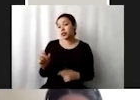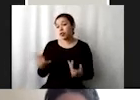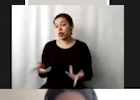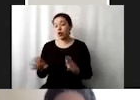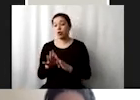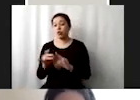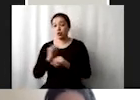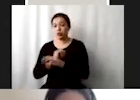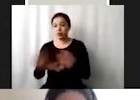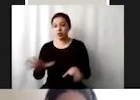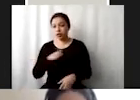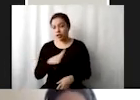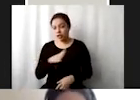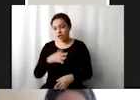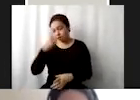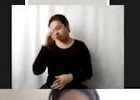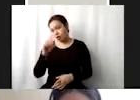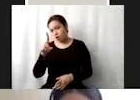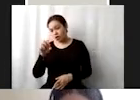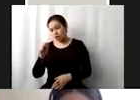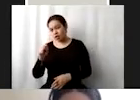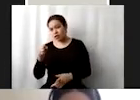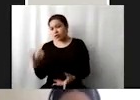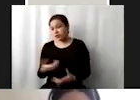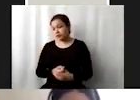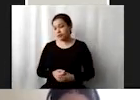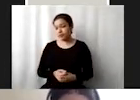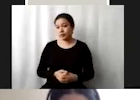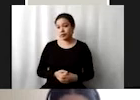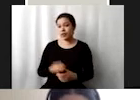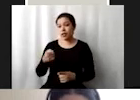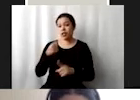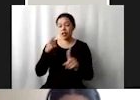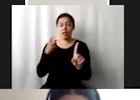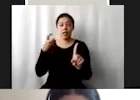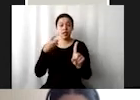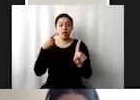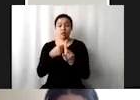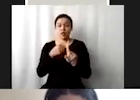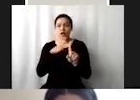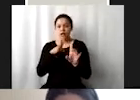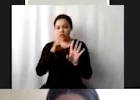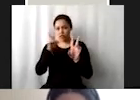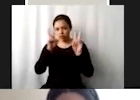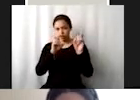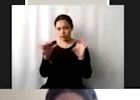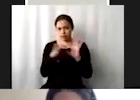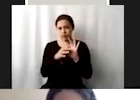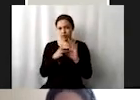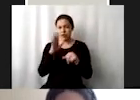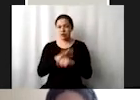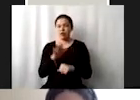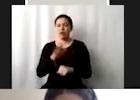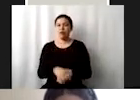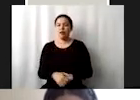información hay en torno a los ODS entonces este objetivo se relaciona mucho con con eso más con el rol de las